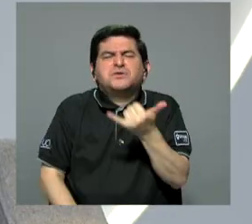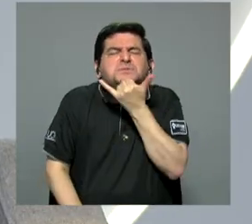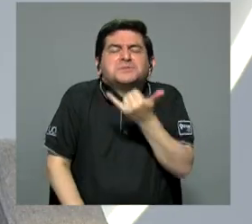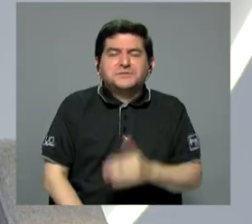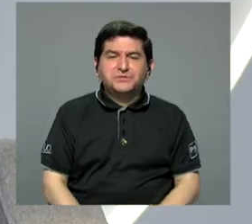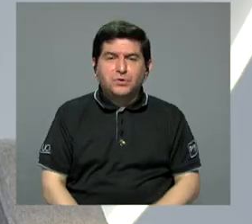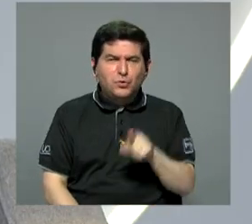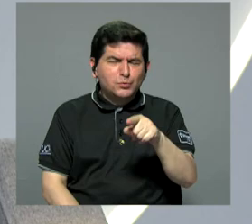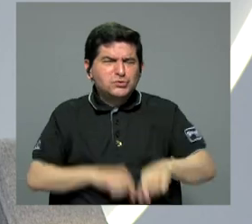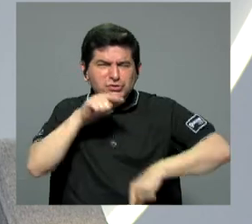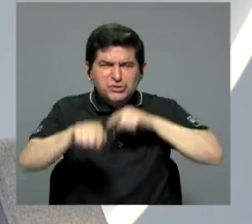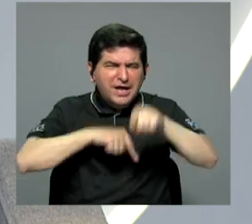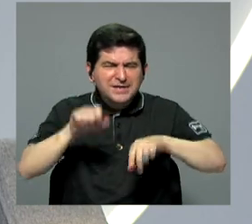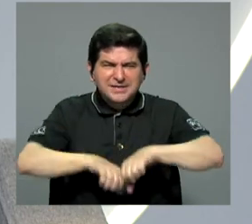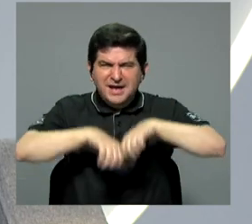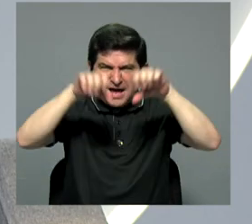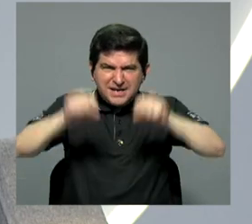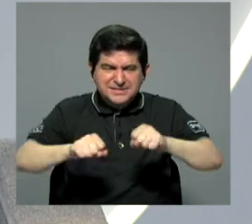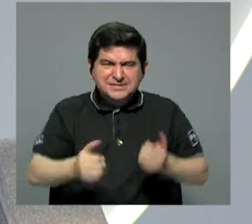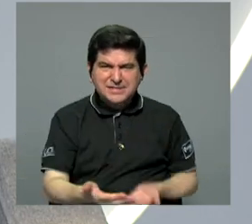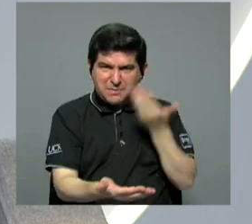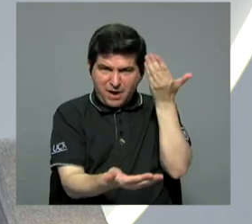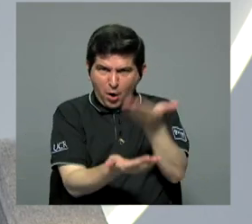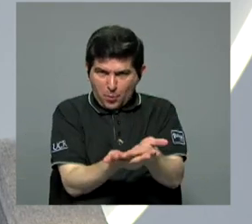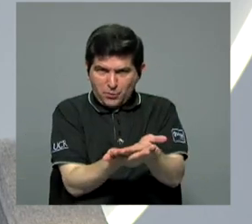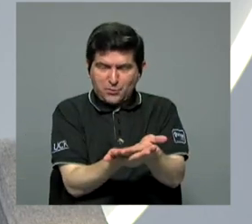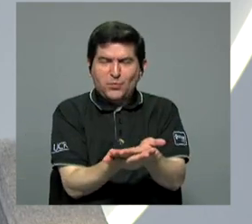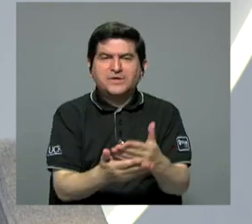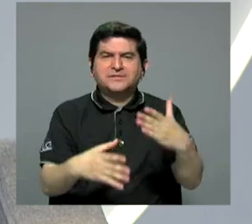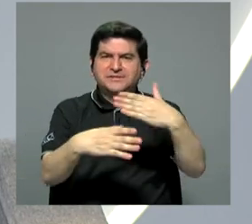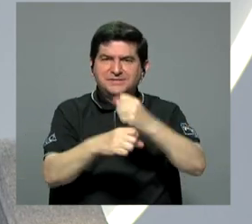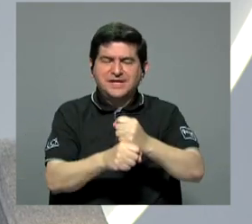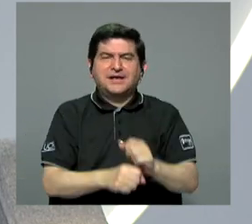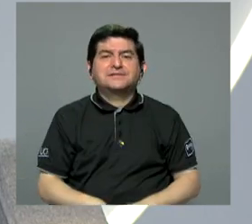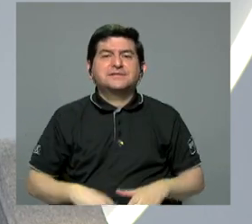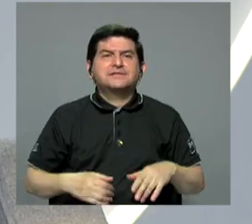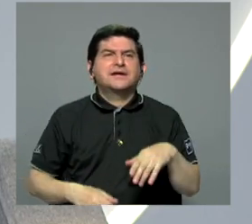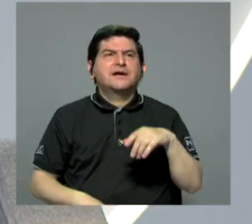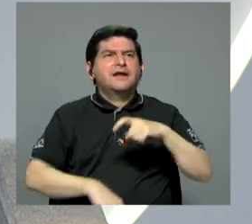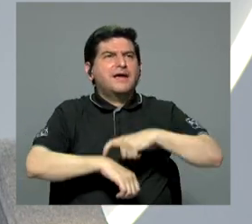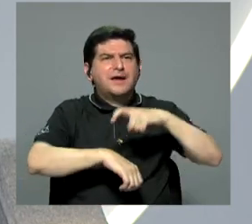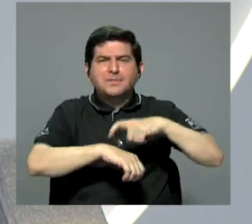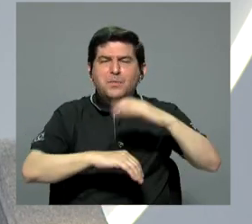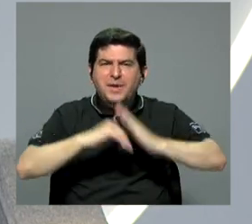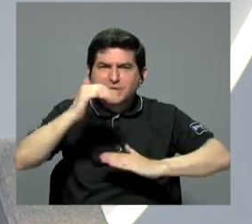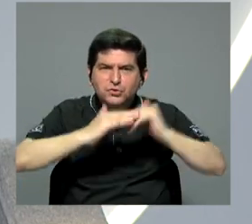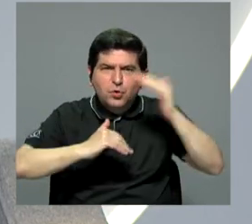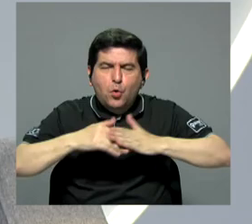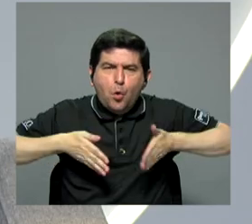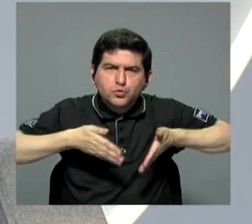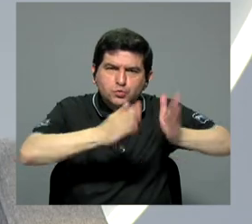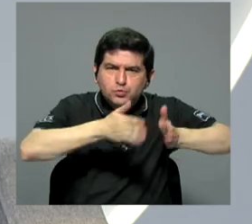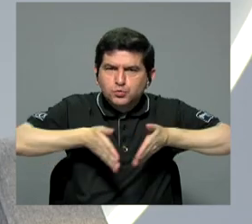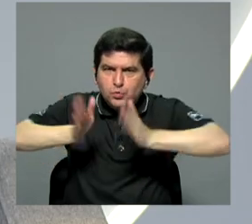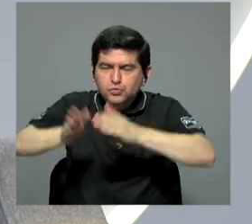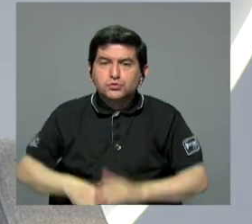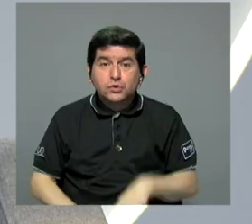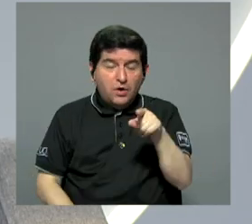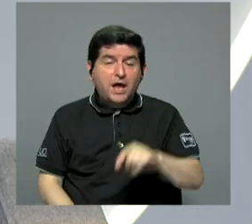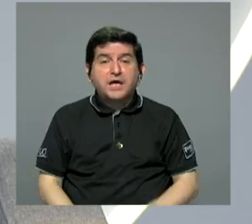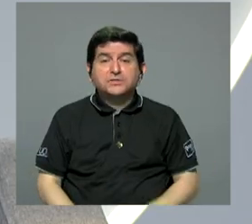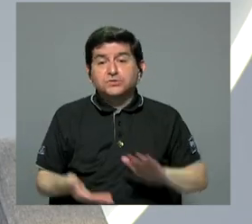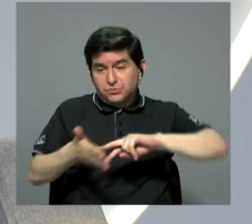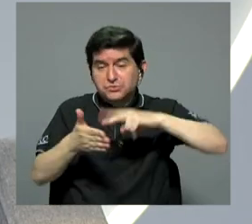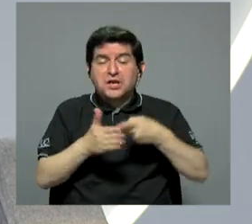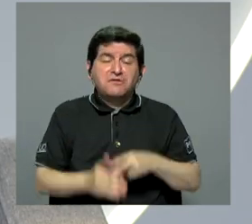de... La propuesta que está hecha a través de, en este momento, planteada para la construcción de carreteras. Eso prácticamente es una